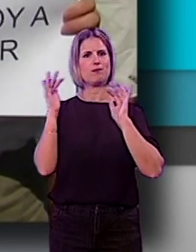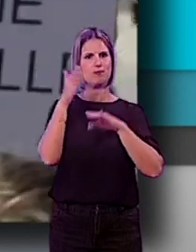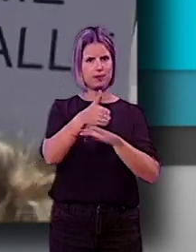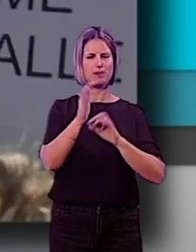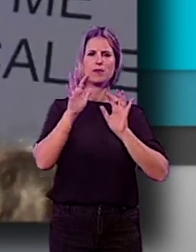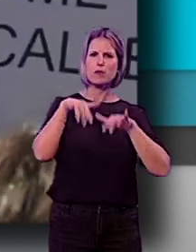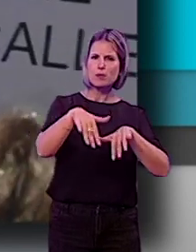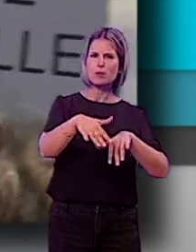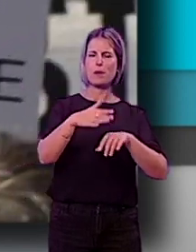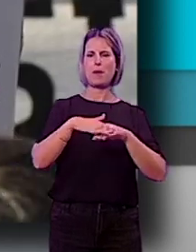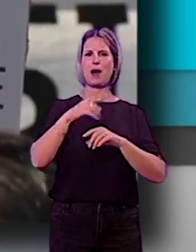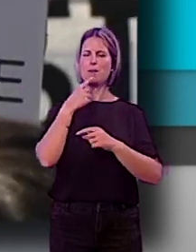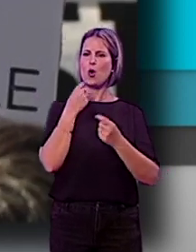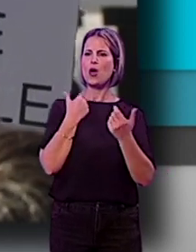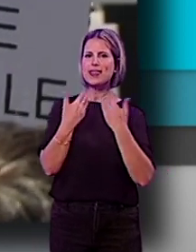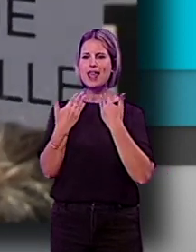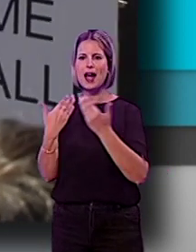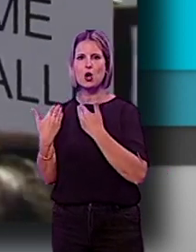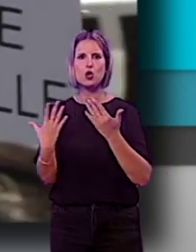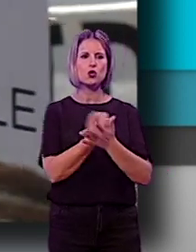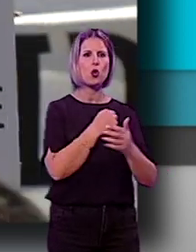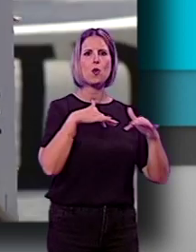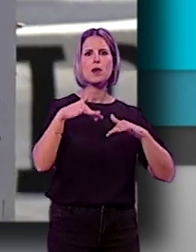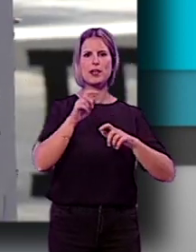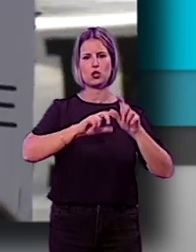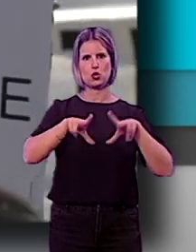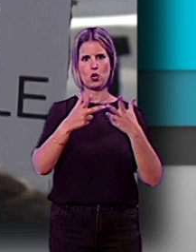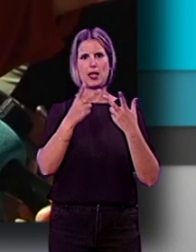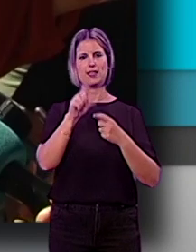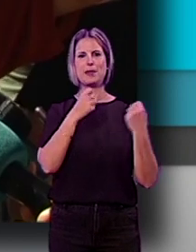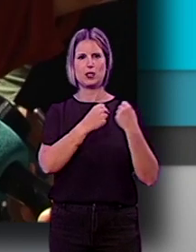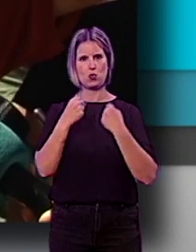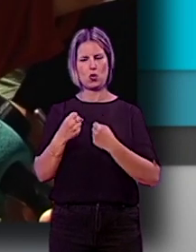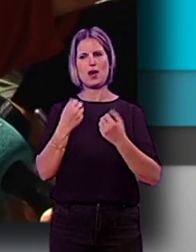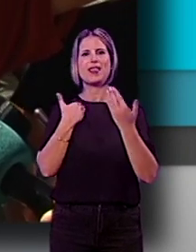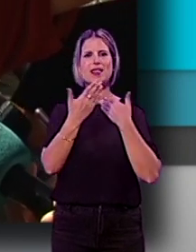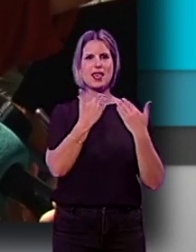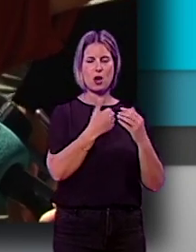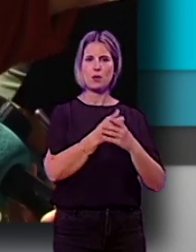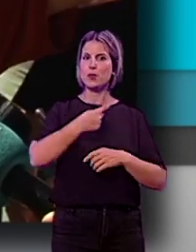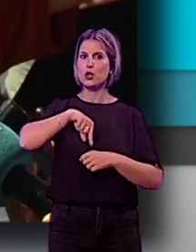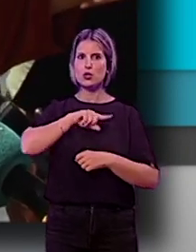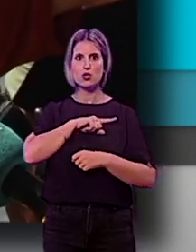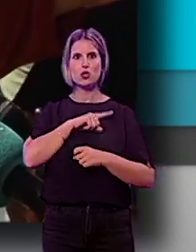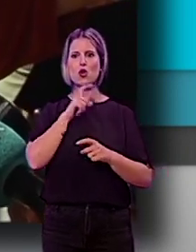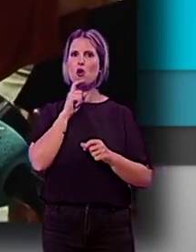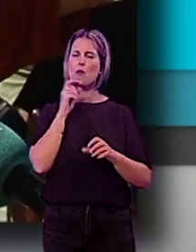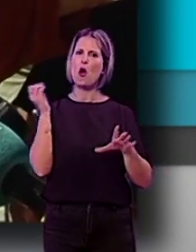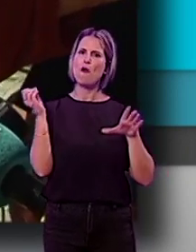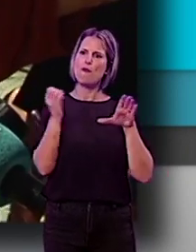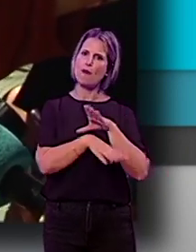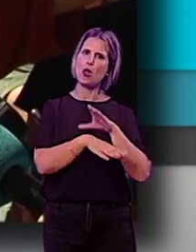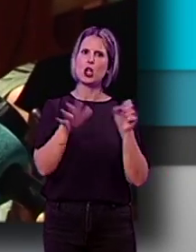puentes de diálogo y buscar puntos de encuentro con todos los movimientos sociales e instituciones. Nosotros no somos fondos buitre